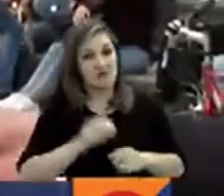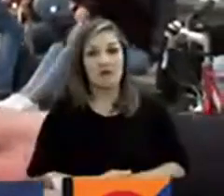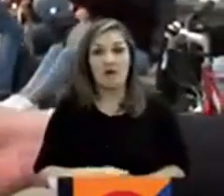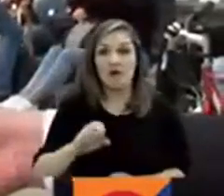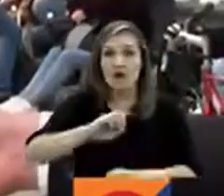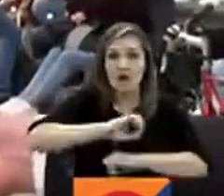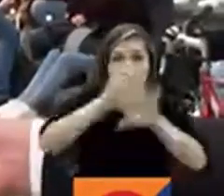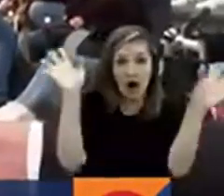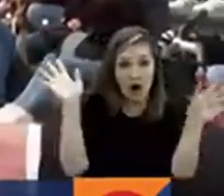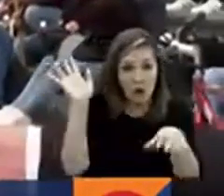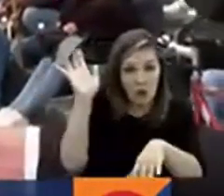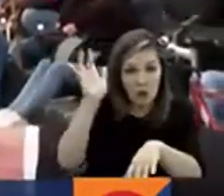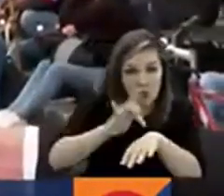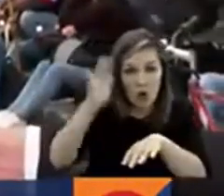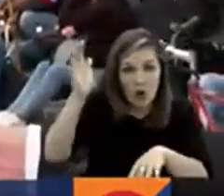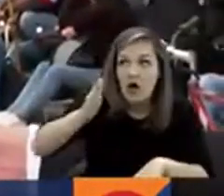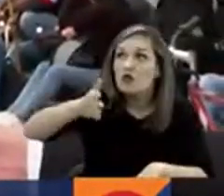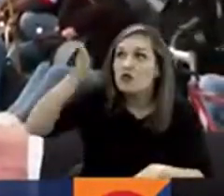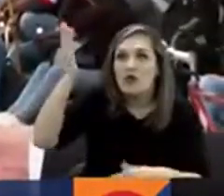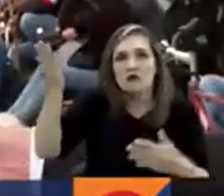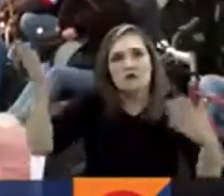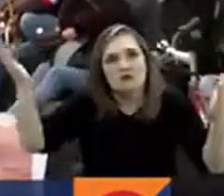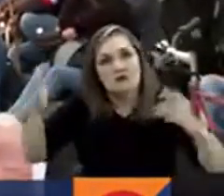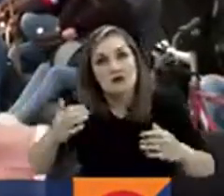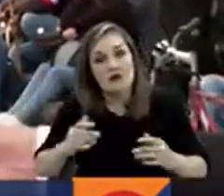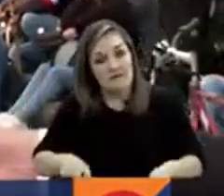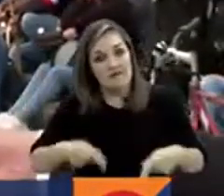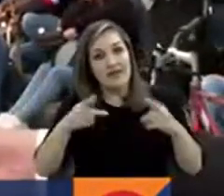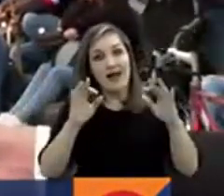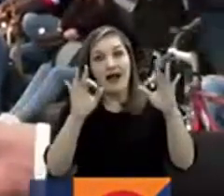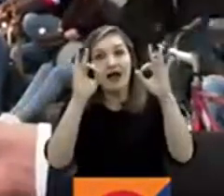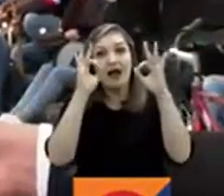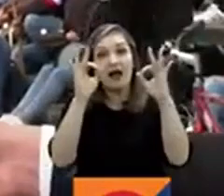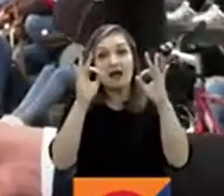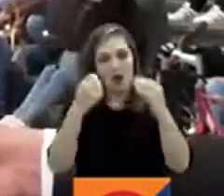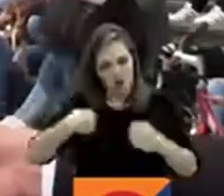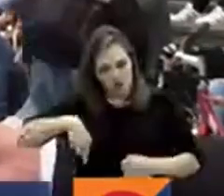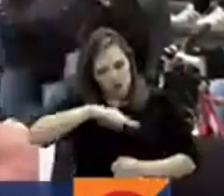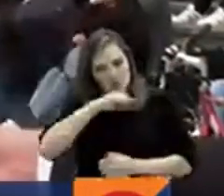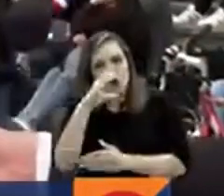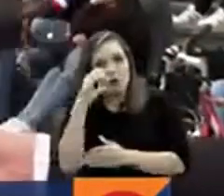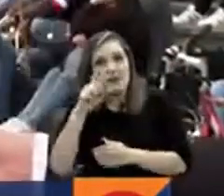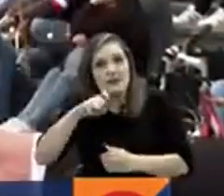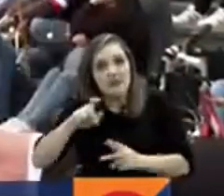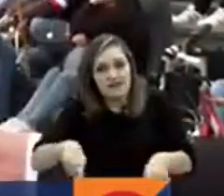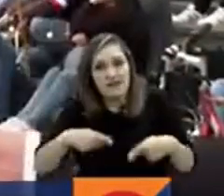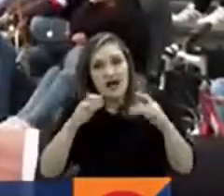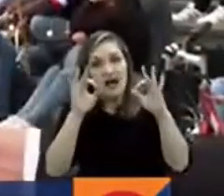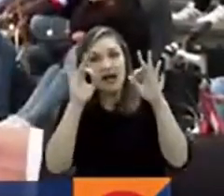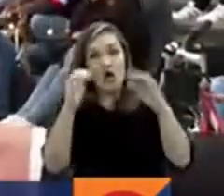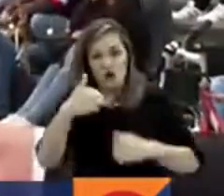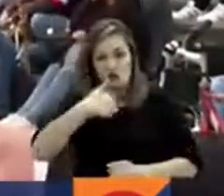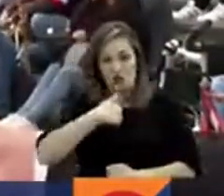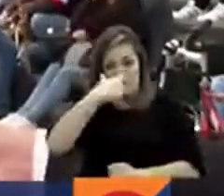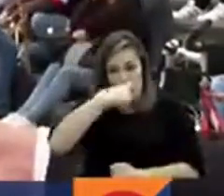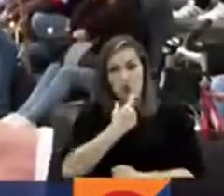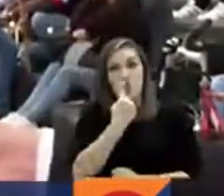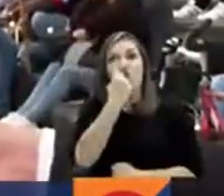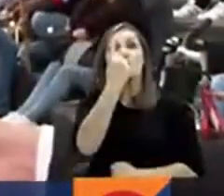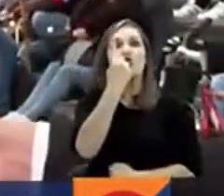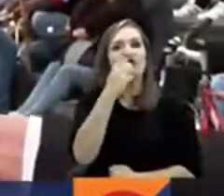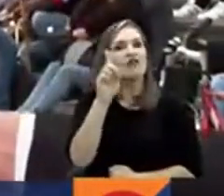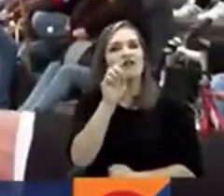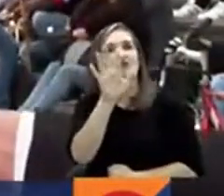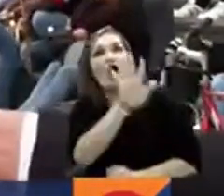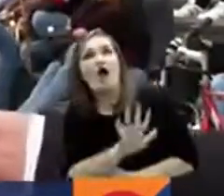toca, toca por Dios. Si queremos calidad de vida para nosotros, los colombianos, porque no es solamente por mí, es para toda